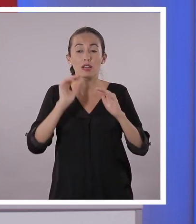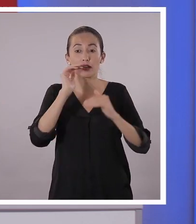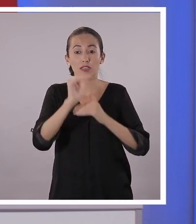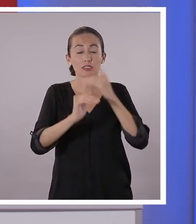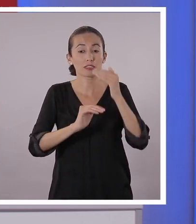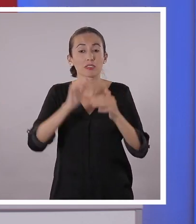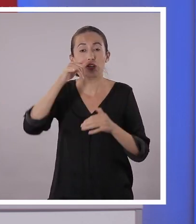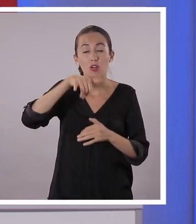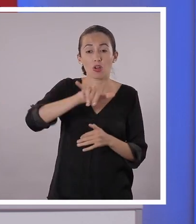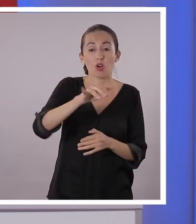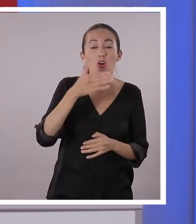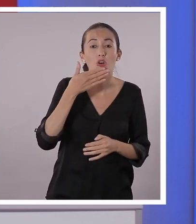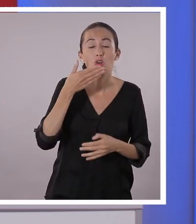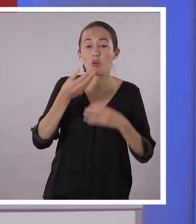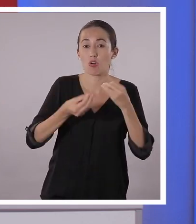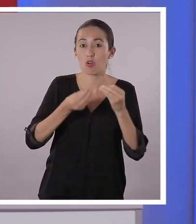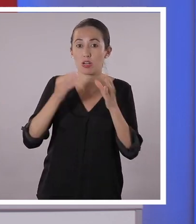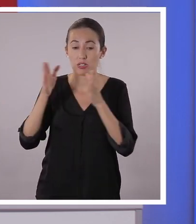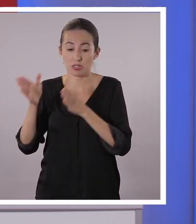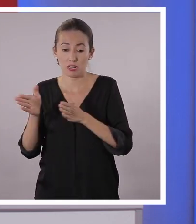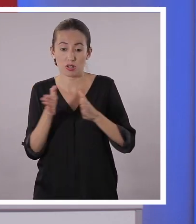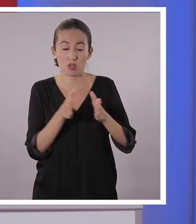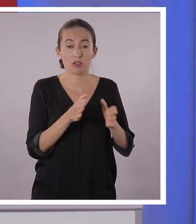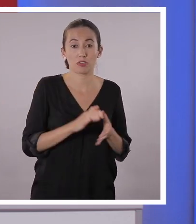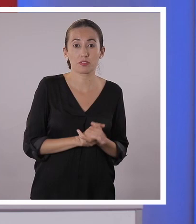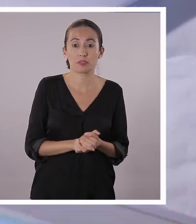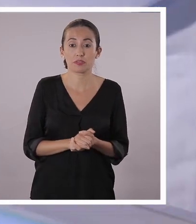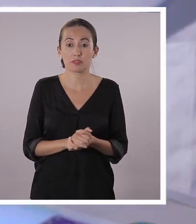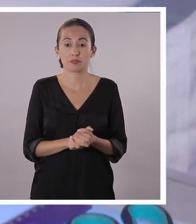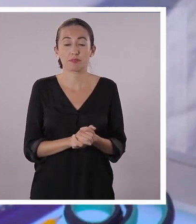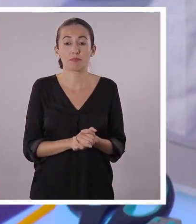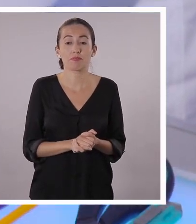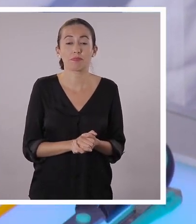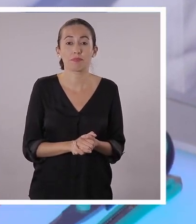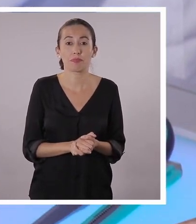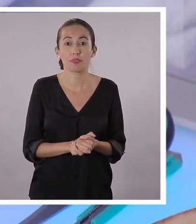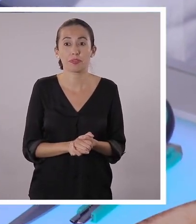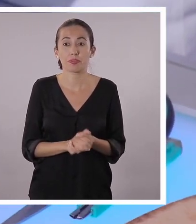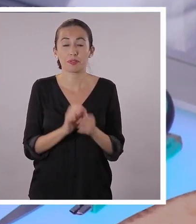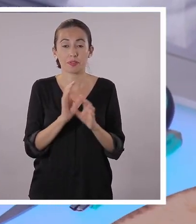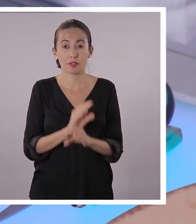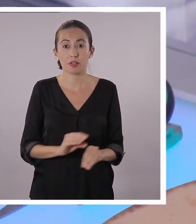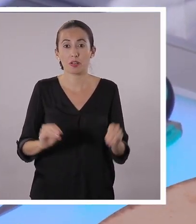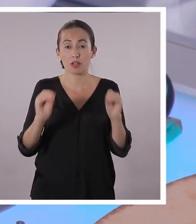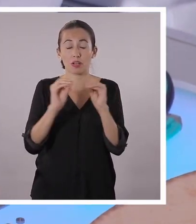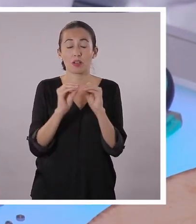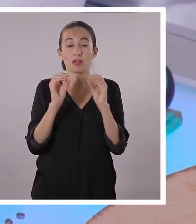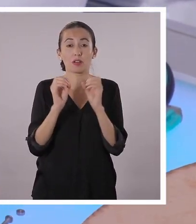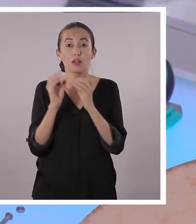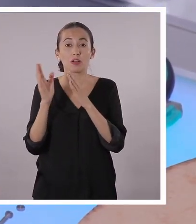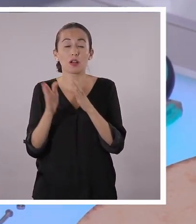Una vez que lo tenemos así, vamos a tomar